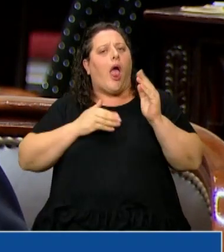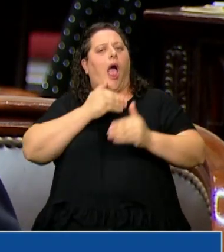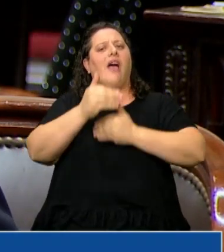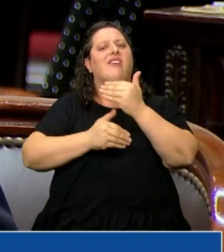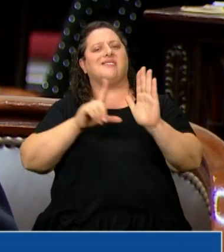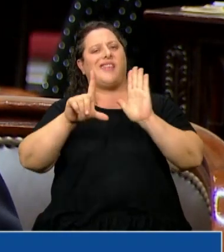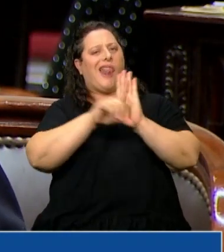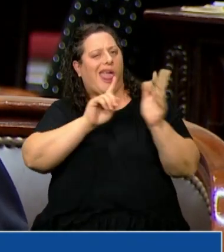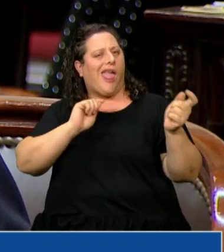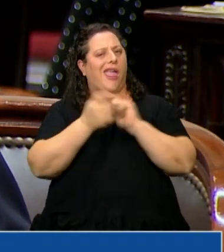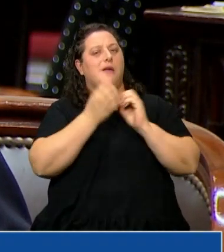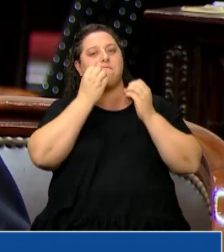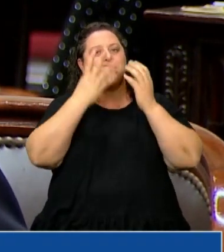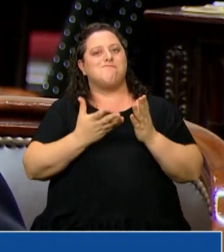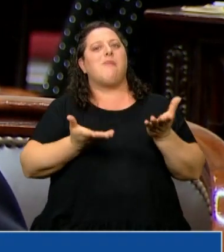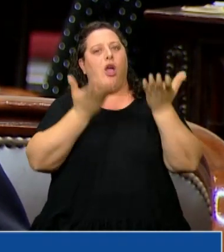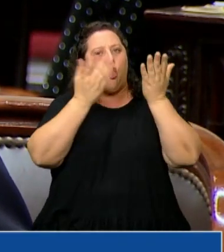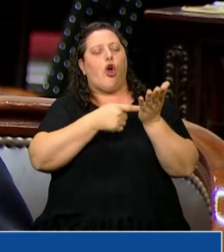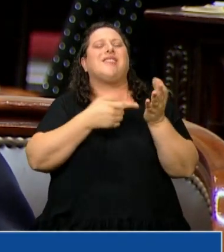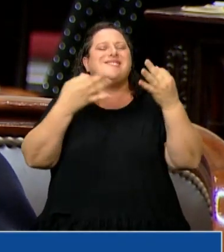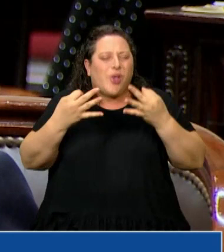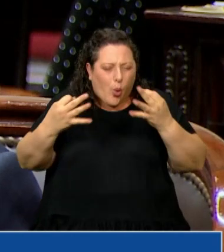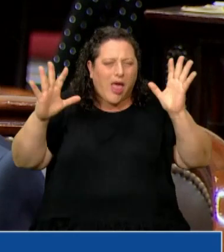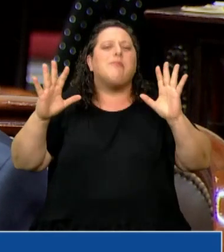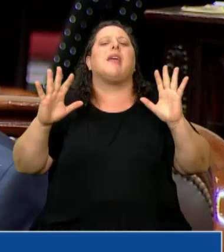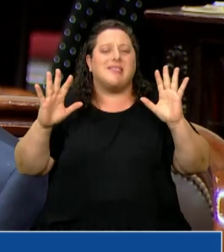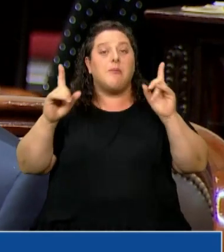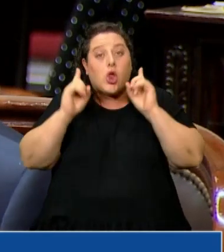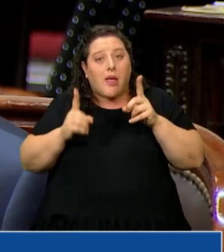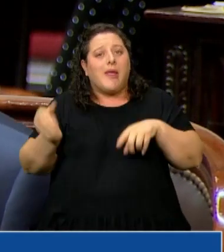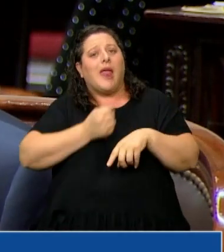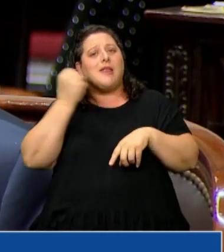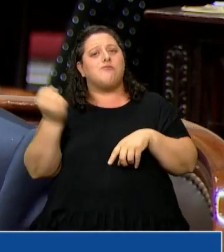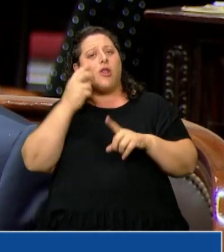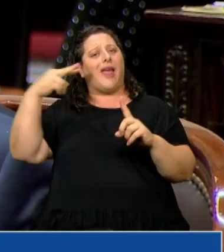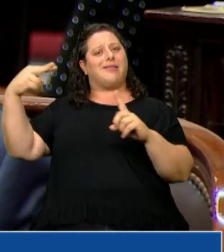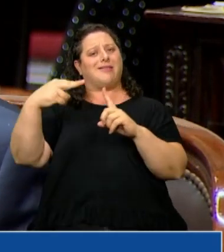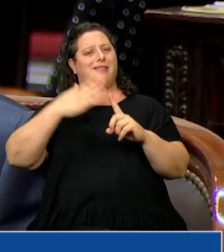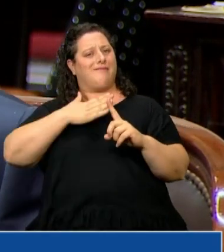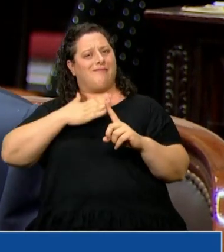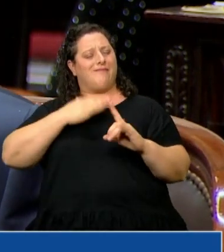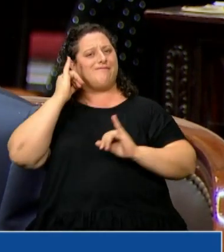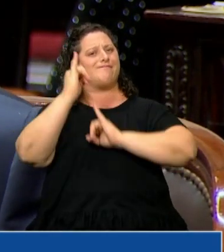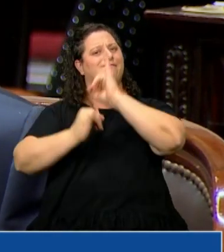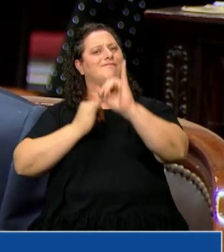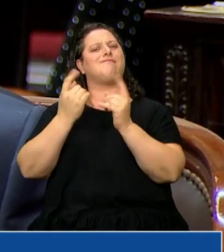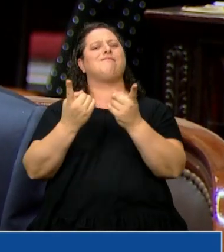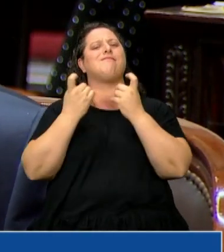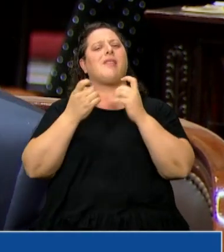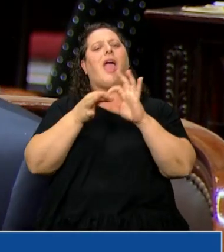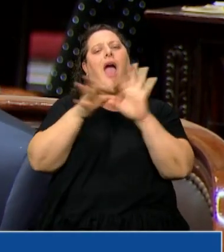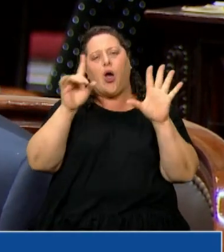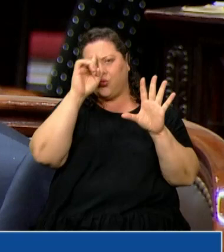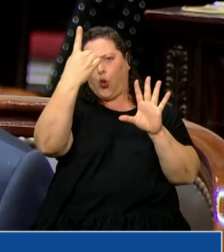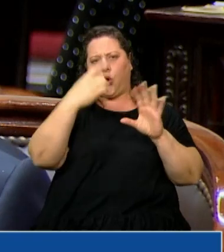mejor ley, que seguro así será, pero también es importante remarcar desde nuestro punto de vista la necesidad de la autonomía de este